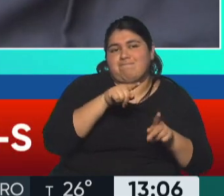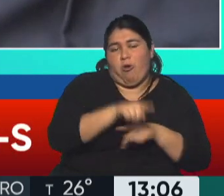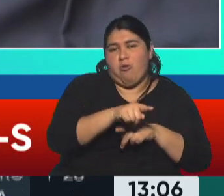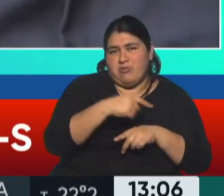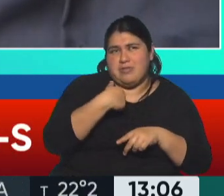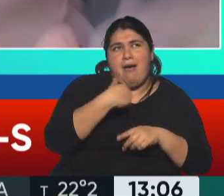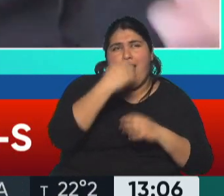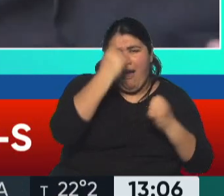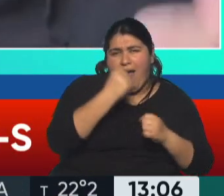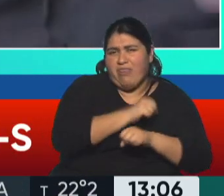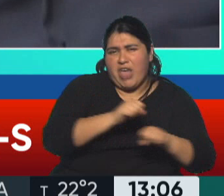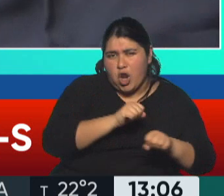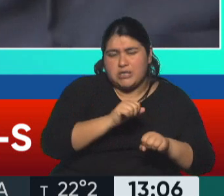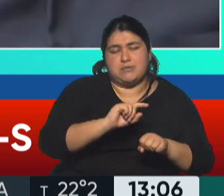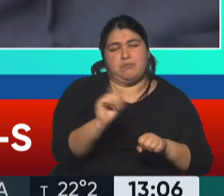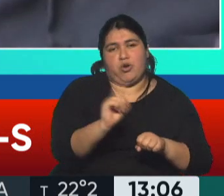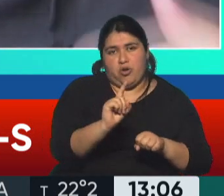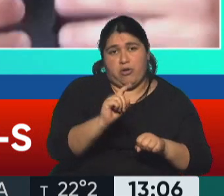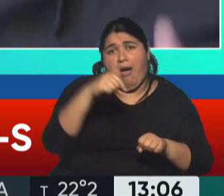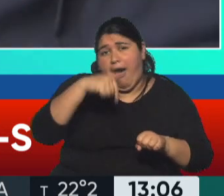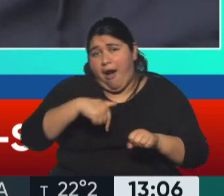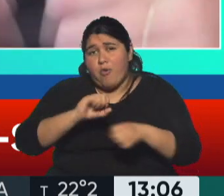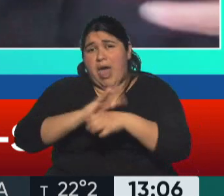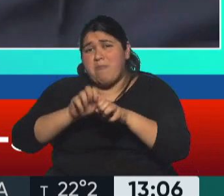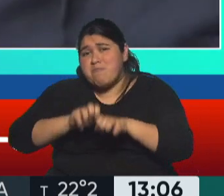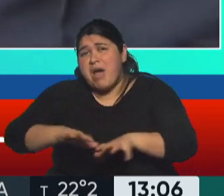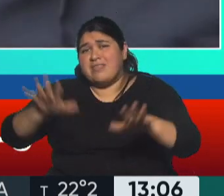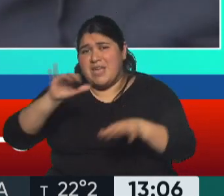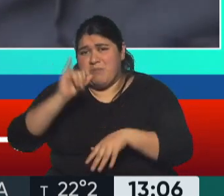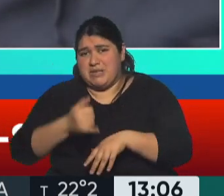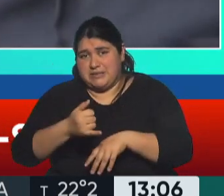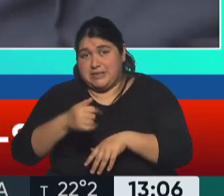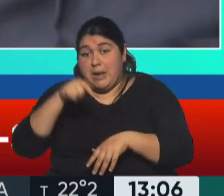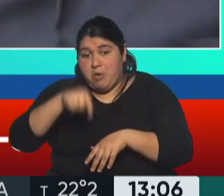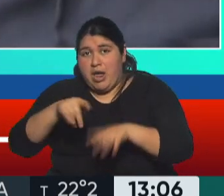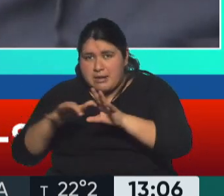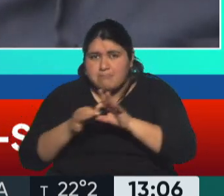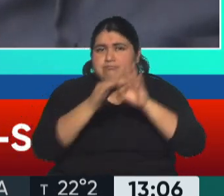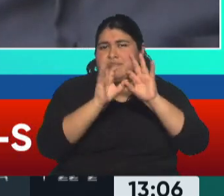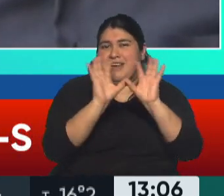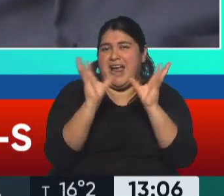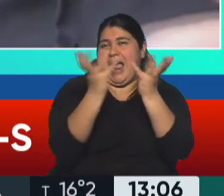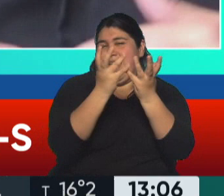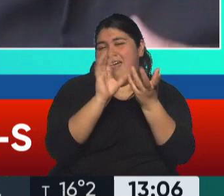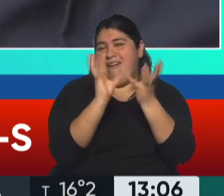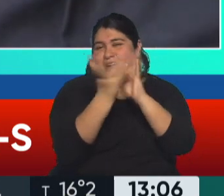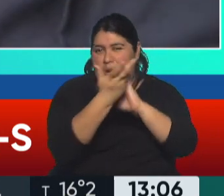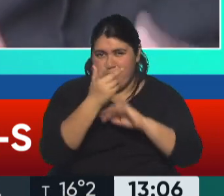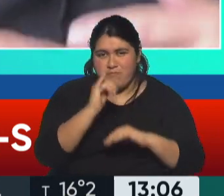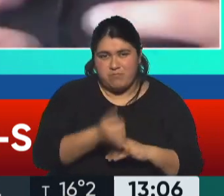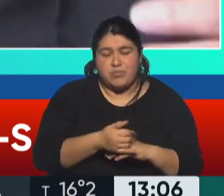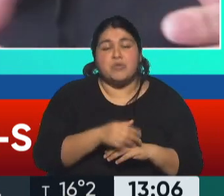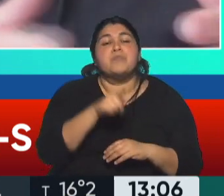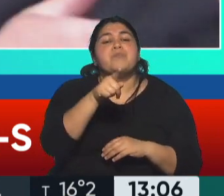es el terrorismo. Por ahora es la pandemia, pero la pandemia viene del cambio climático. Y yo creo que Biden